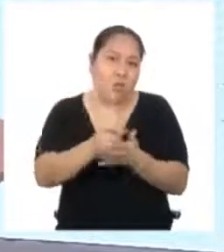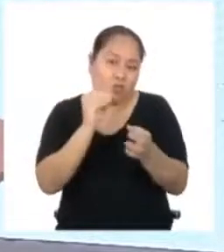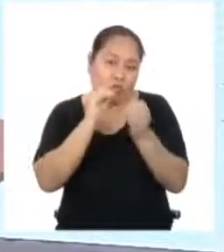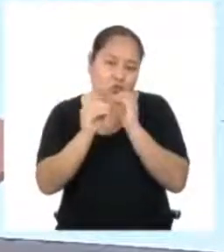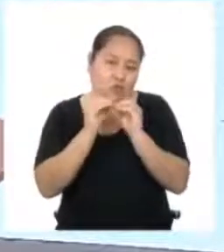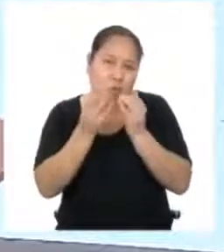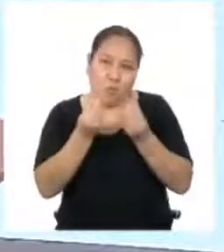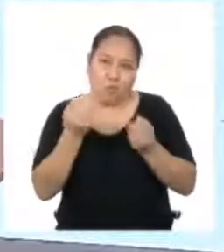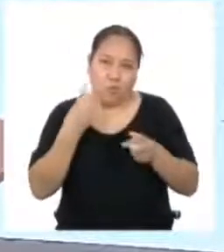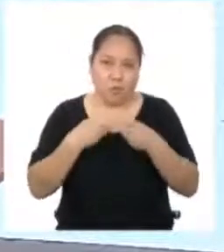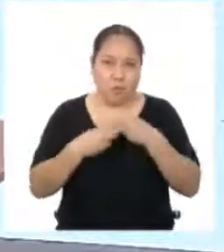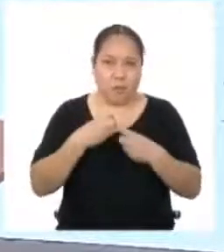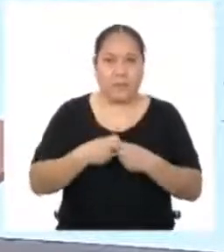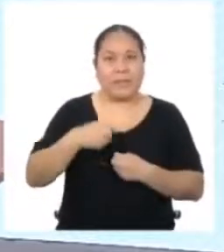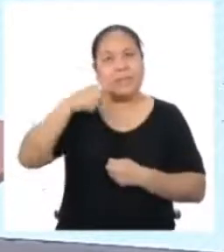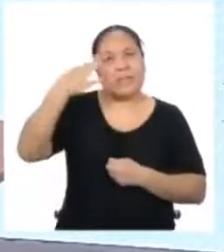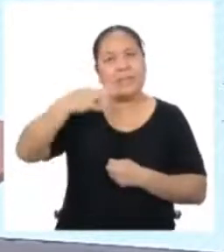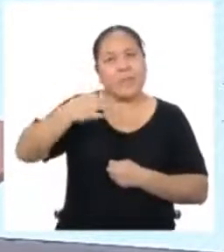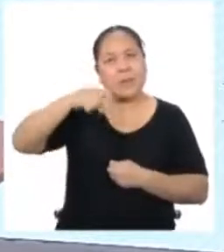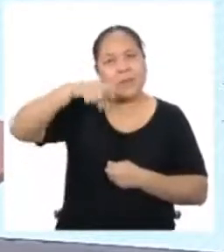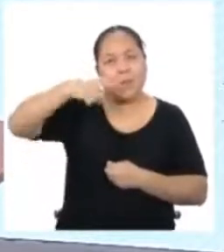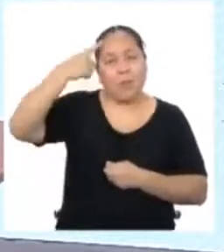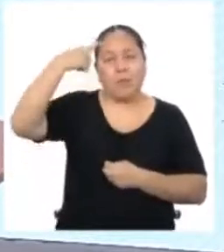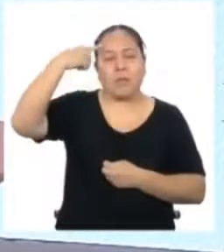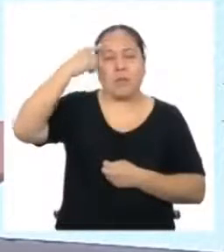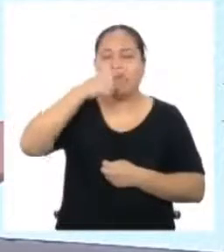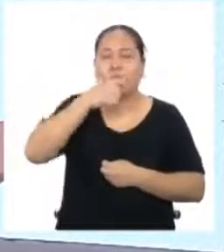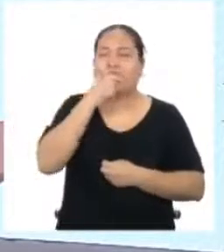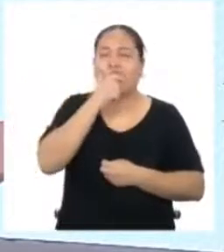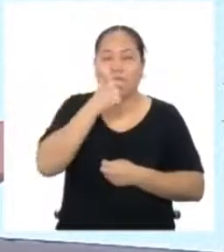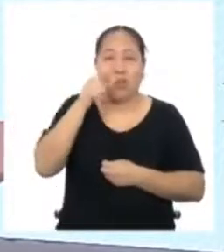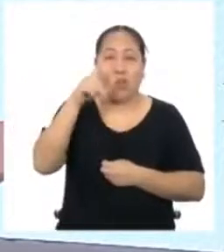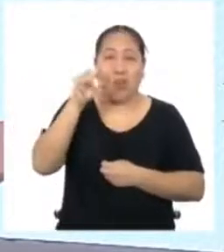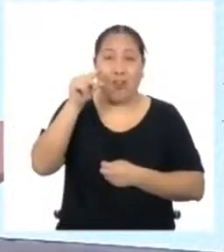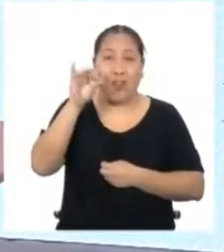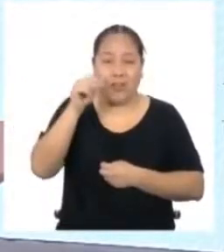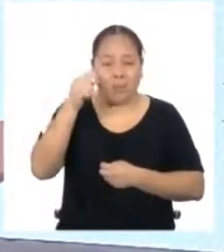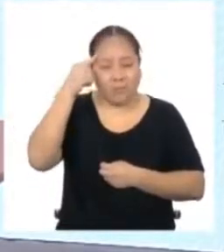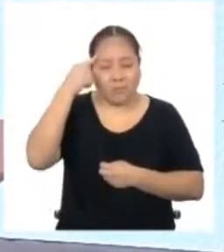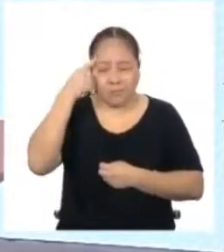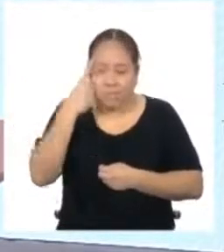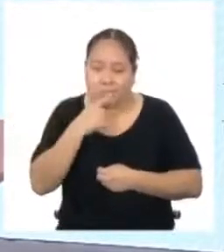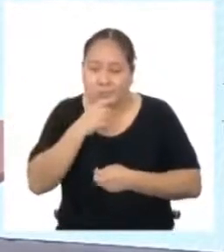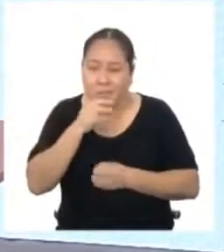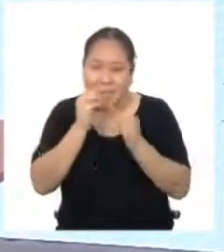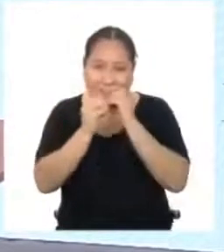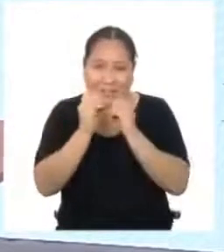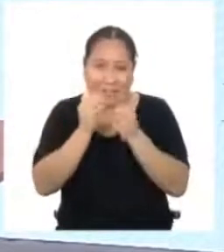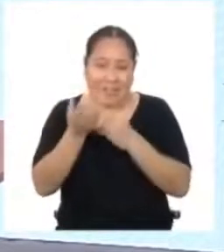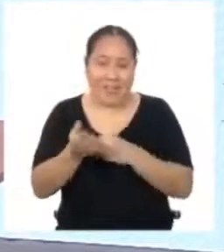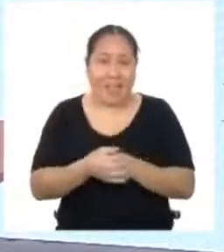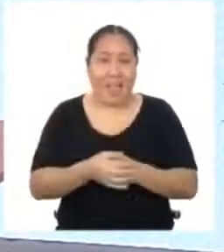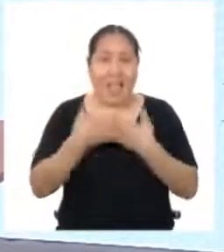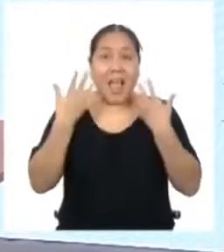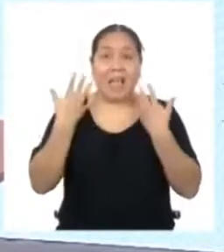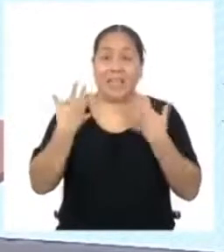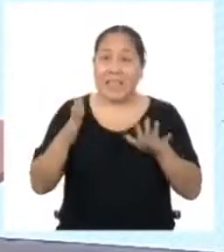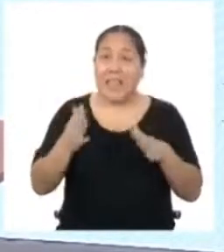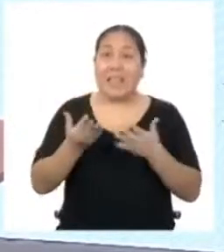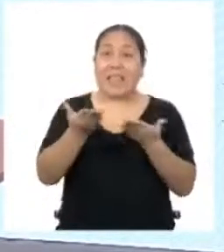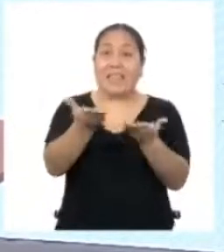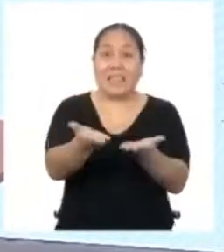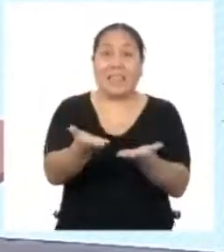todo en esta vida debemos pensar de manera lógica Para resolverlas de forma más sencilla Ahora que están con toda esta información